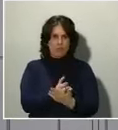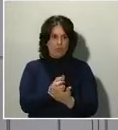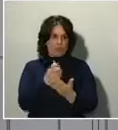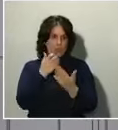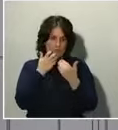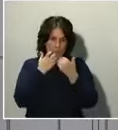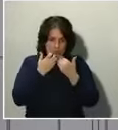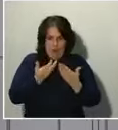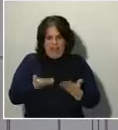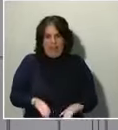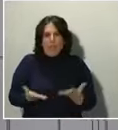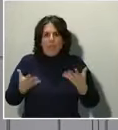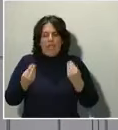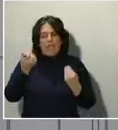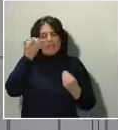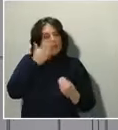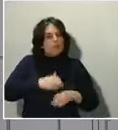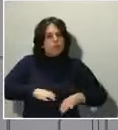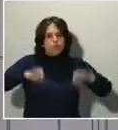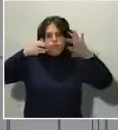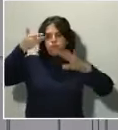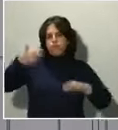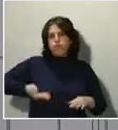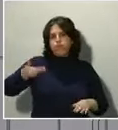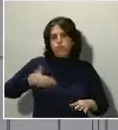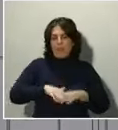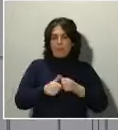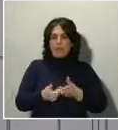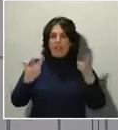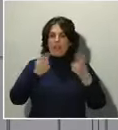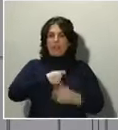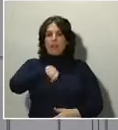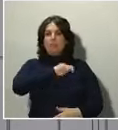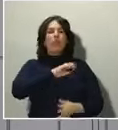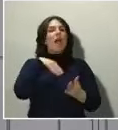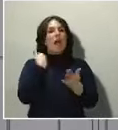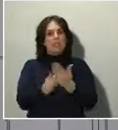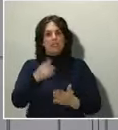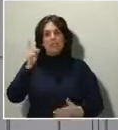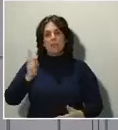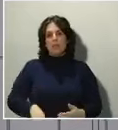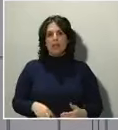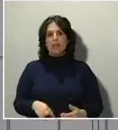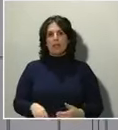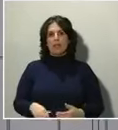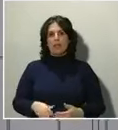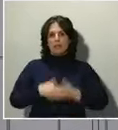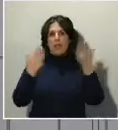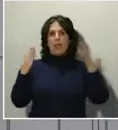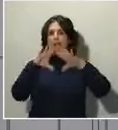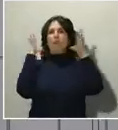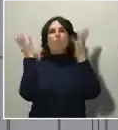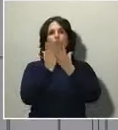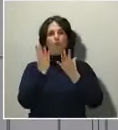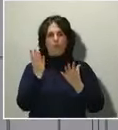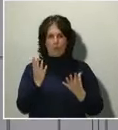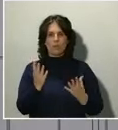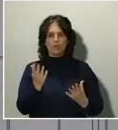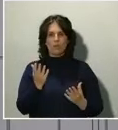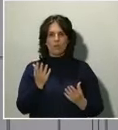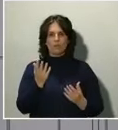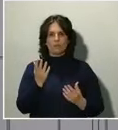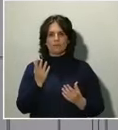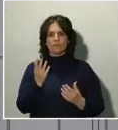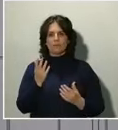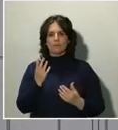inédito, no solamente en la democracia española, sino también en el conjunto del mundo, al menos del mundo desarrollado, con una fórmula